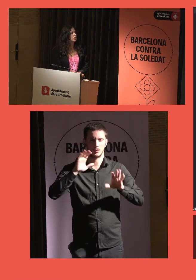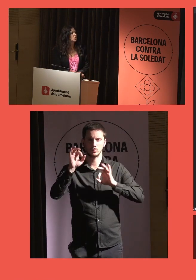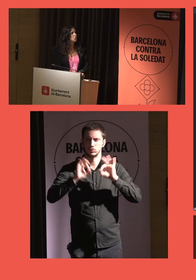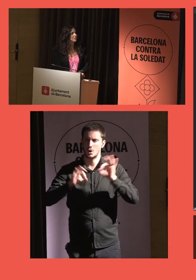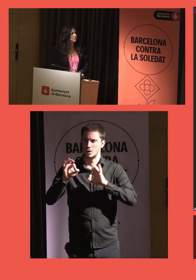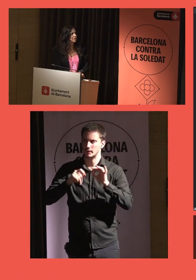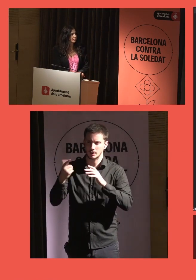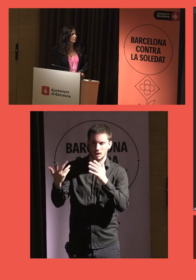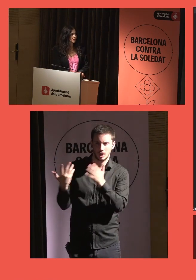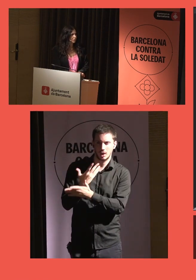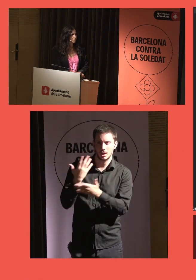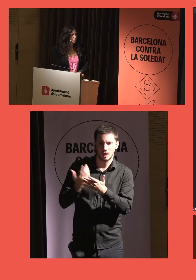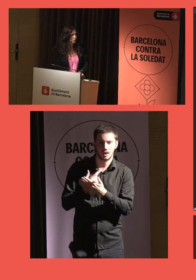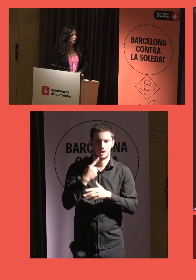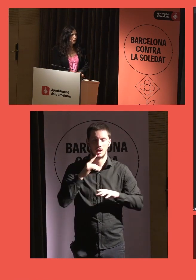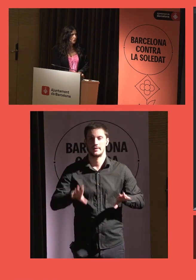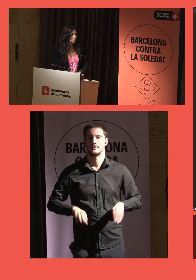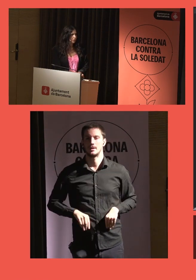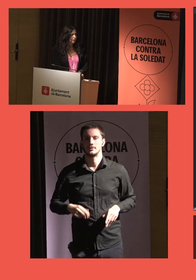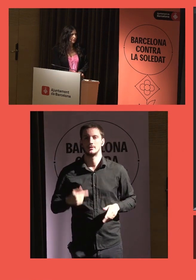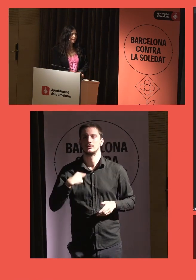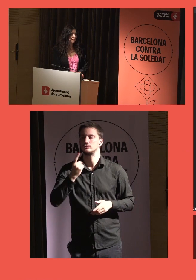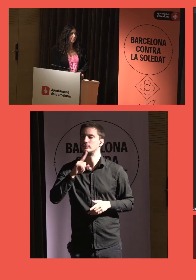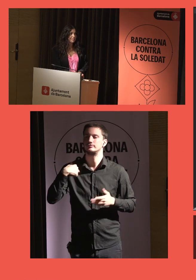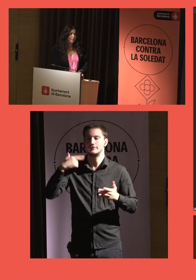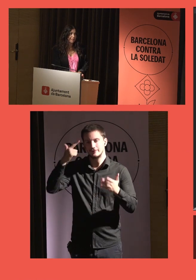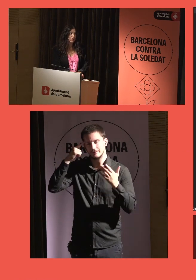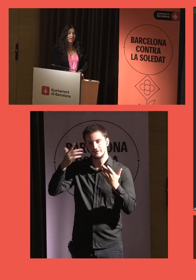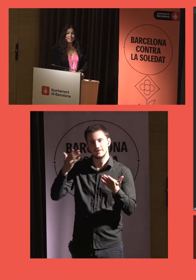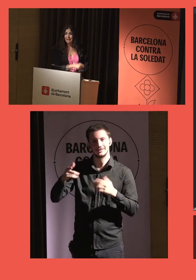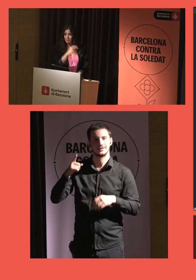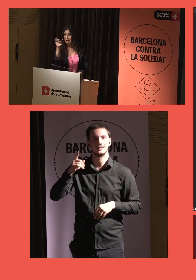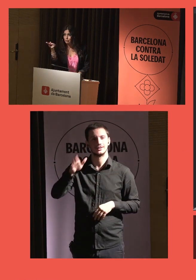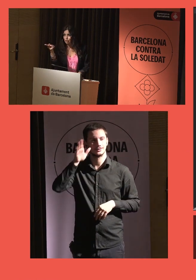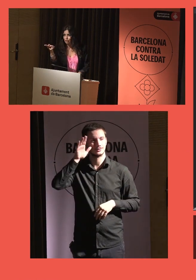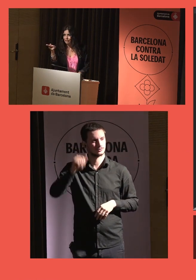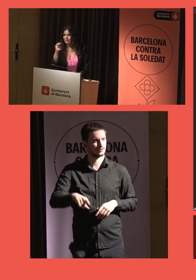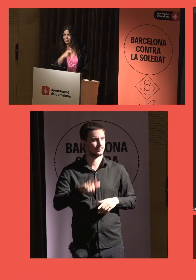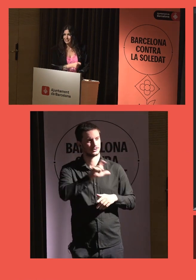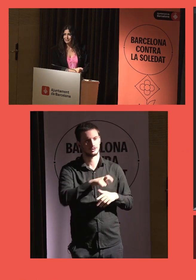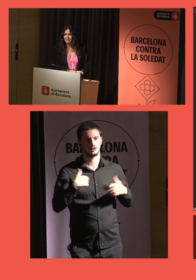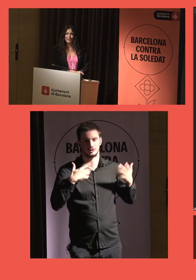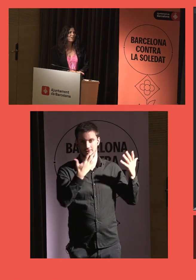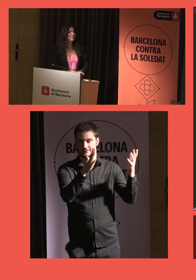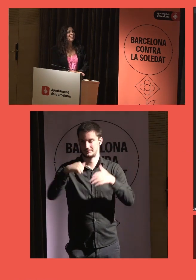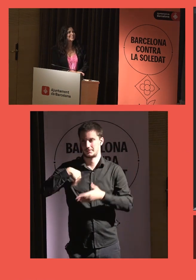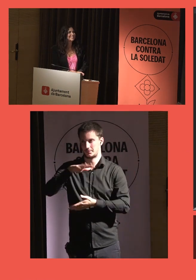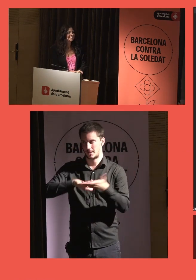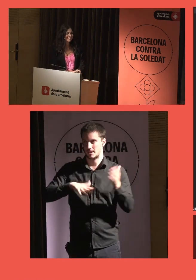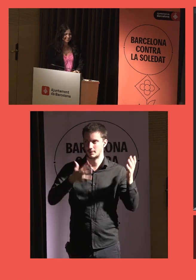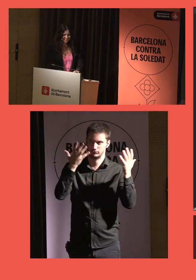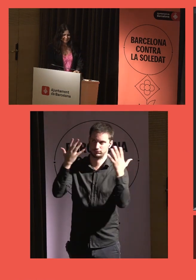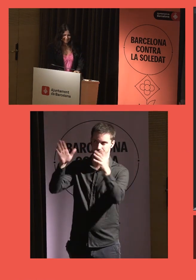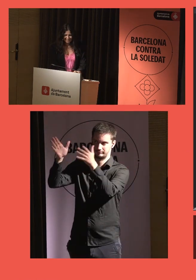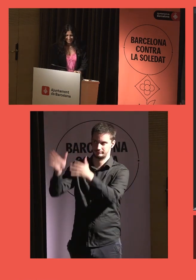porcientos que nos comentabas de aceptación, pues bueno, solo felicitar-te y desde aquí que oigas el aplauso desde Barcelona.